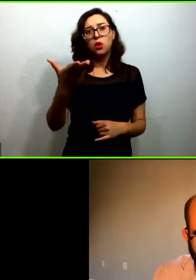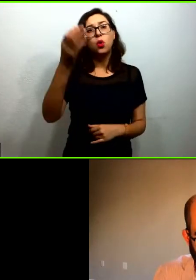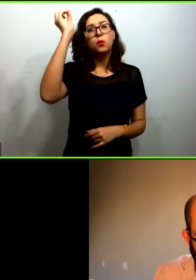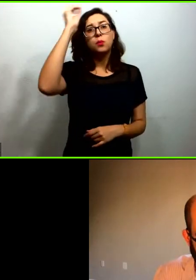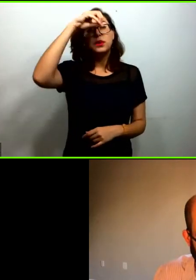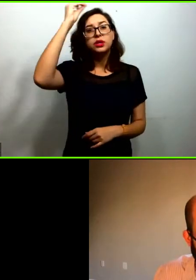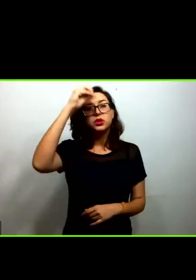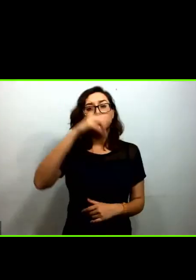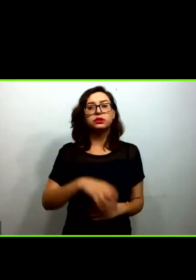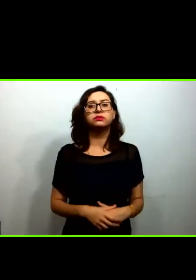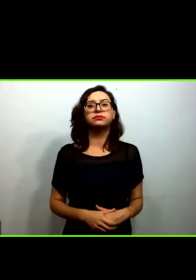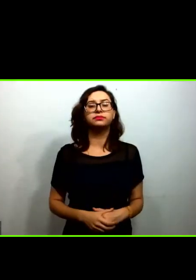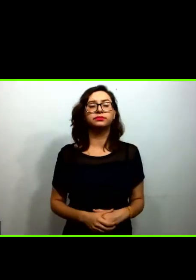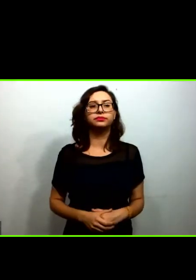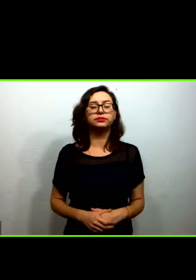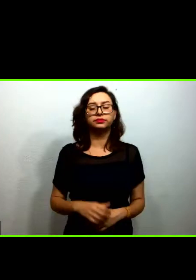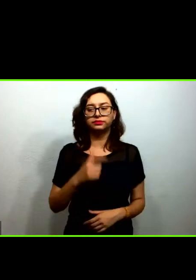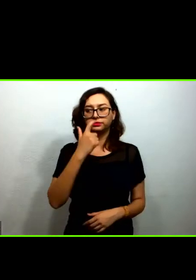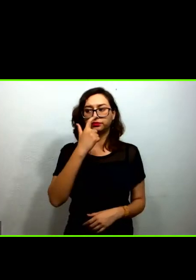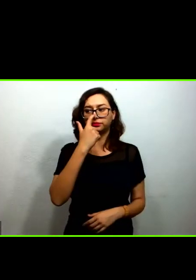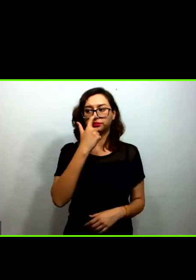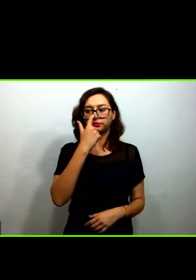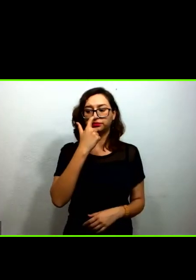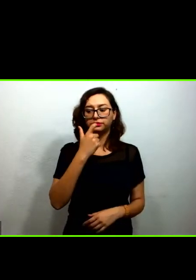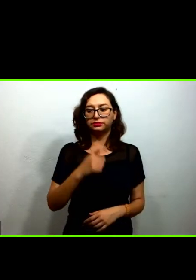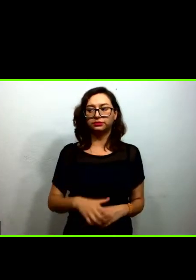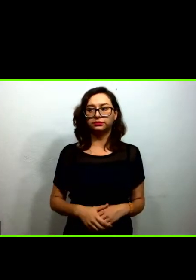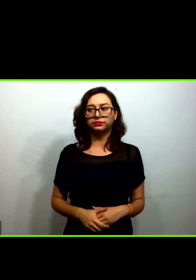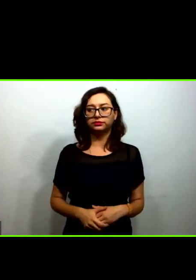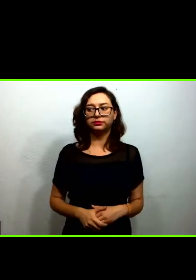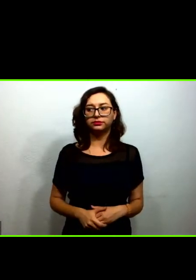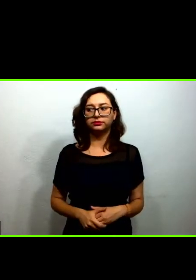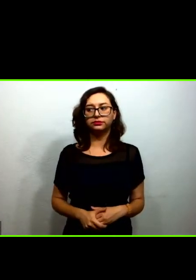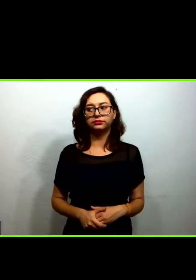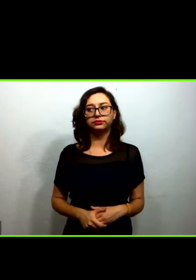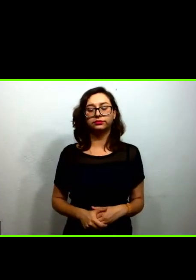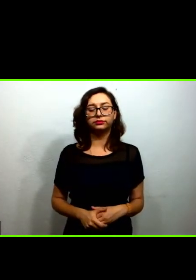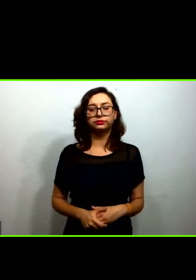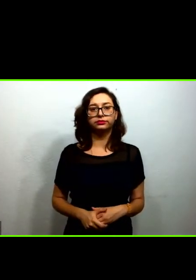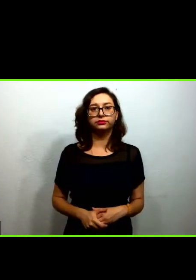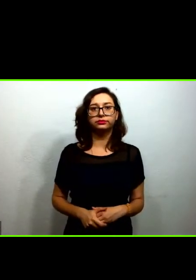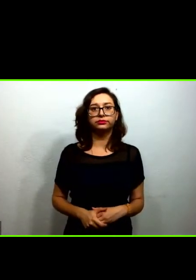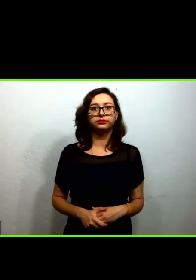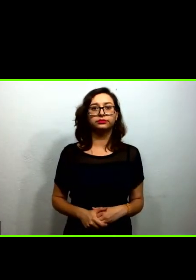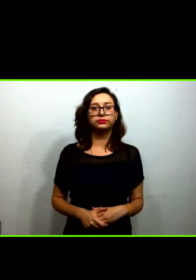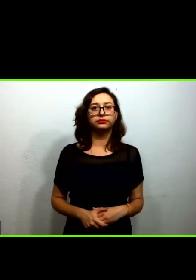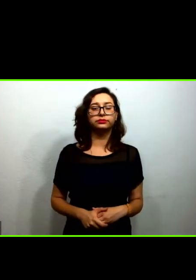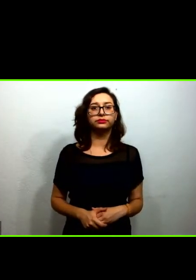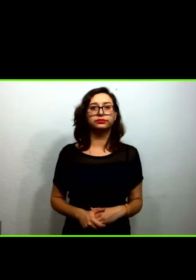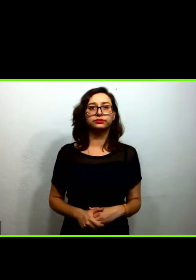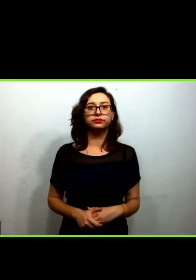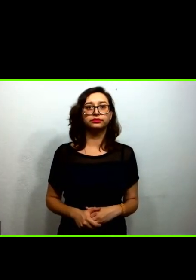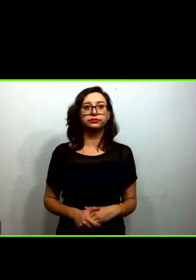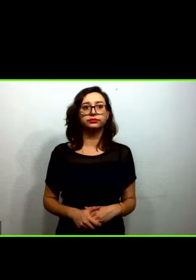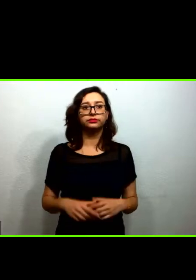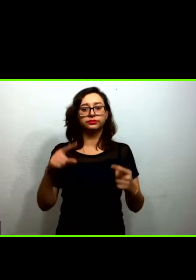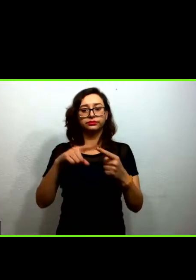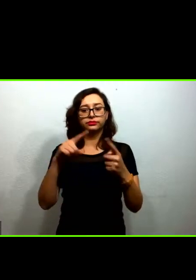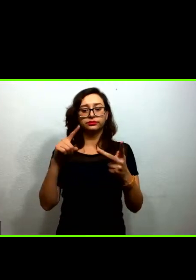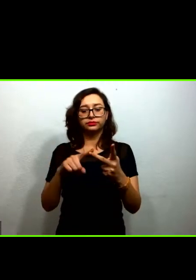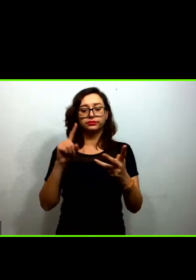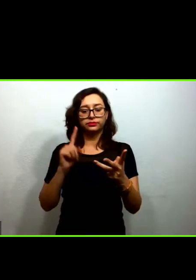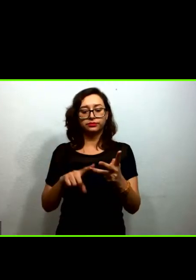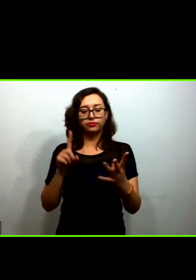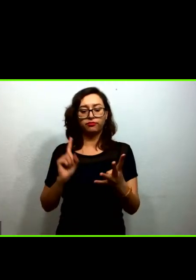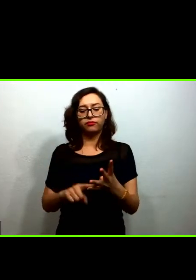Sí una después de también escuchar yo diría cuatro cosas muy concretas